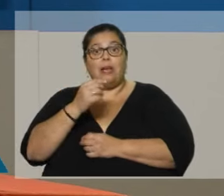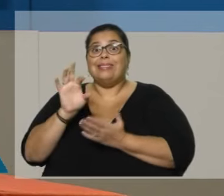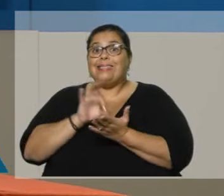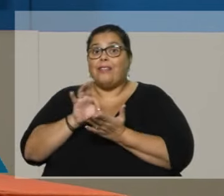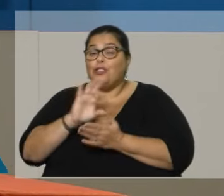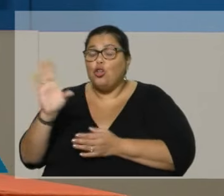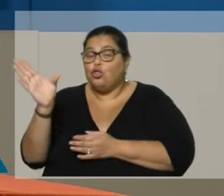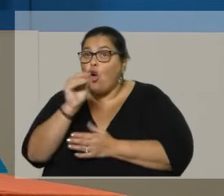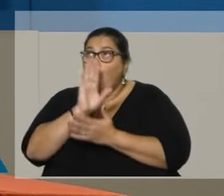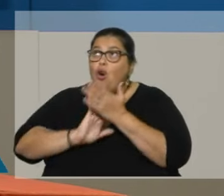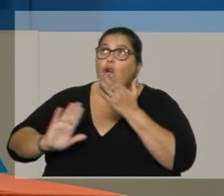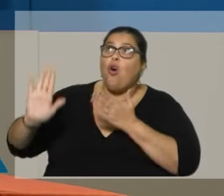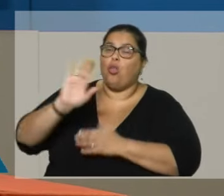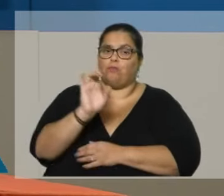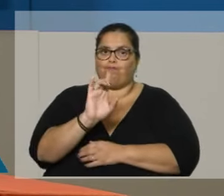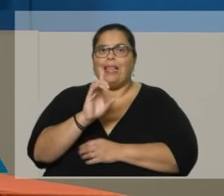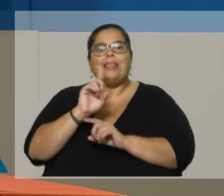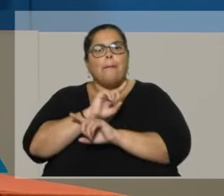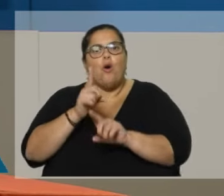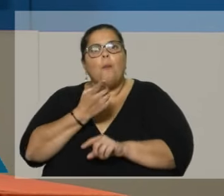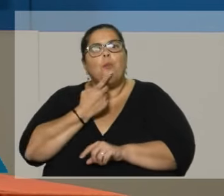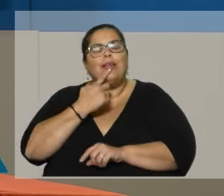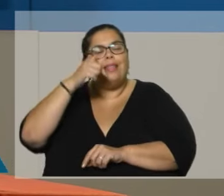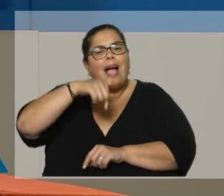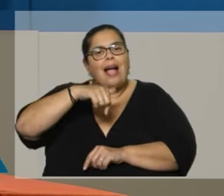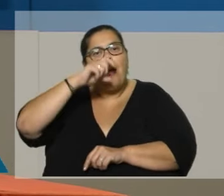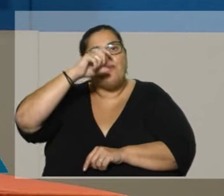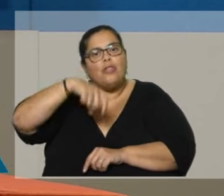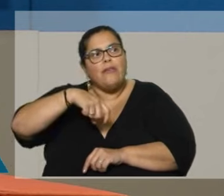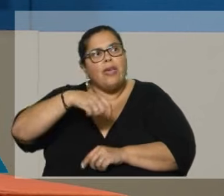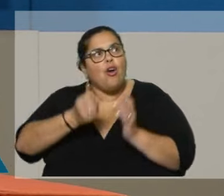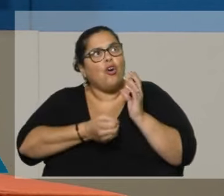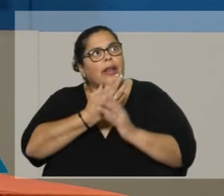territorio y no todas las políticas que salen de Montevideo llegan a todo el territorio.